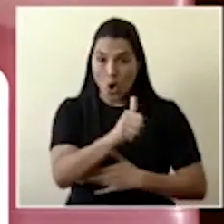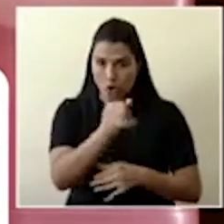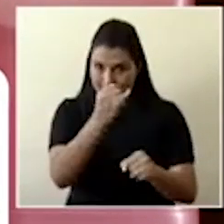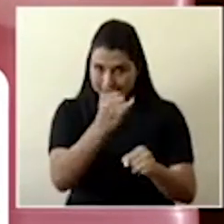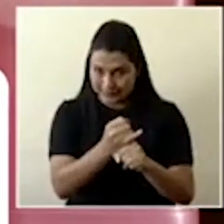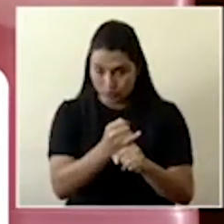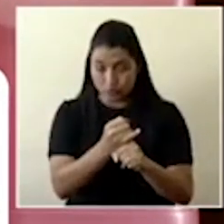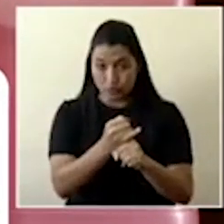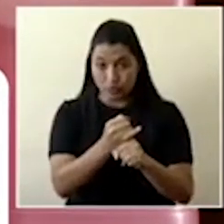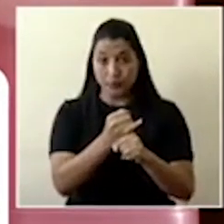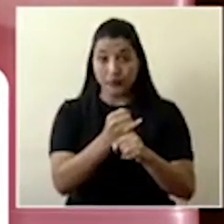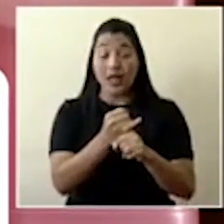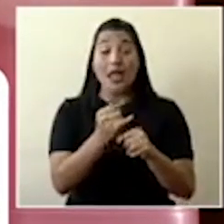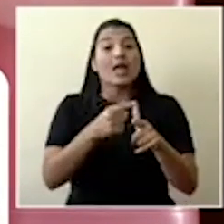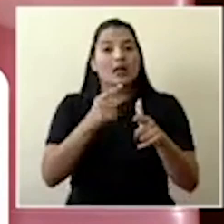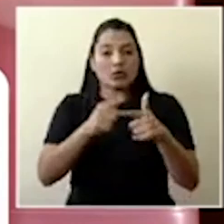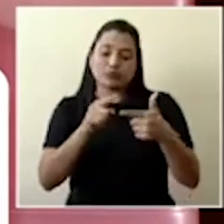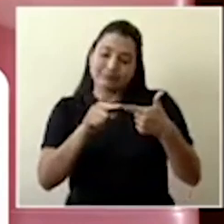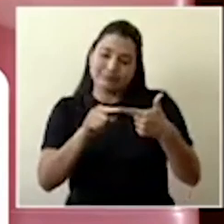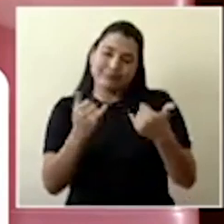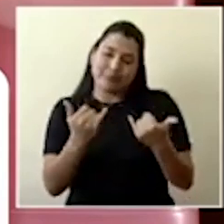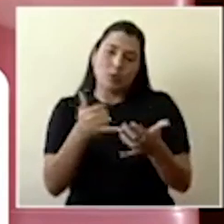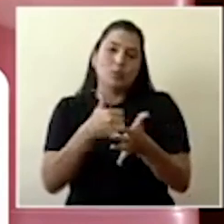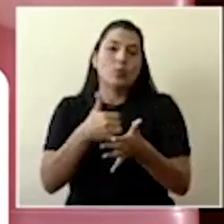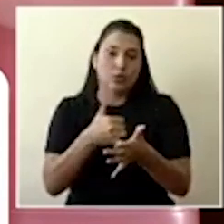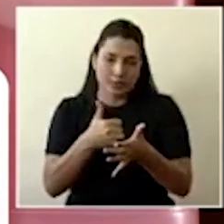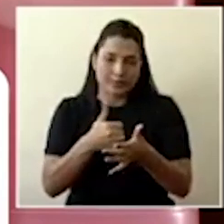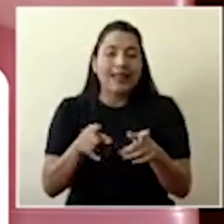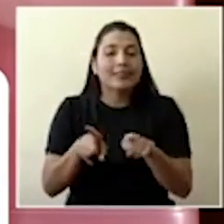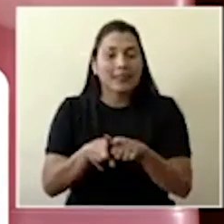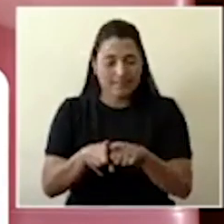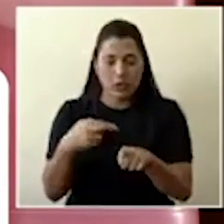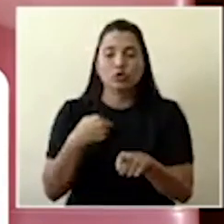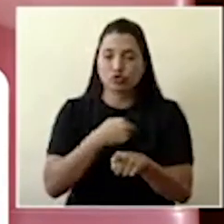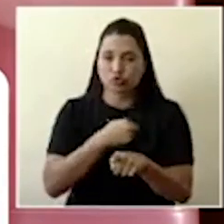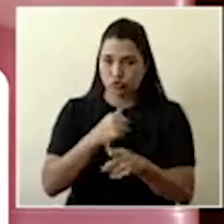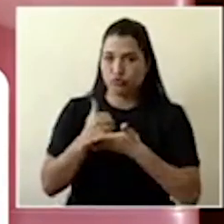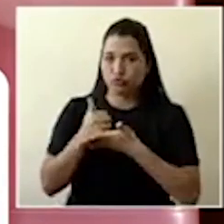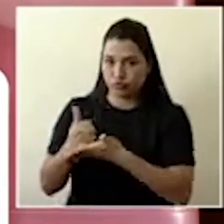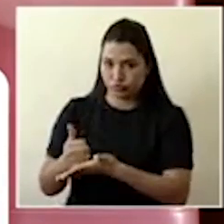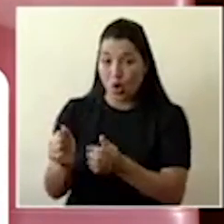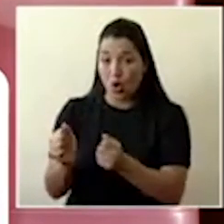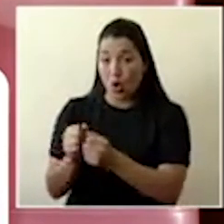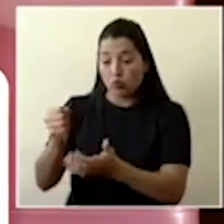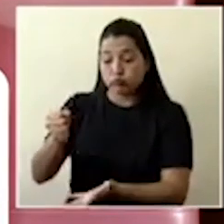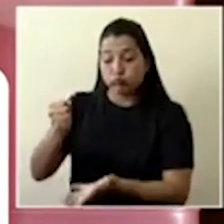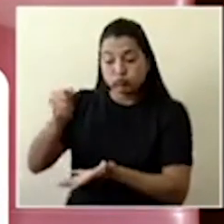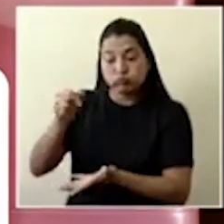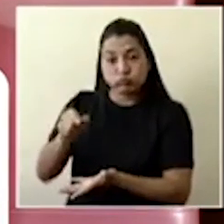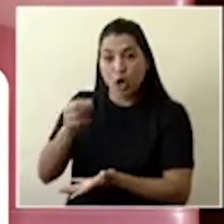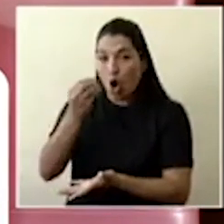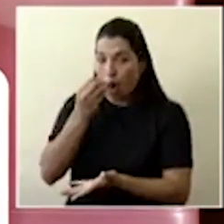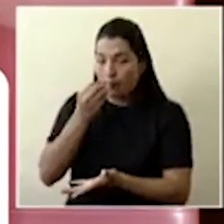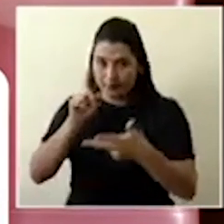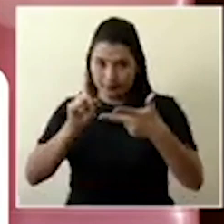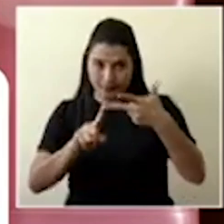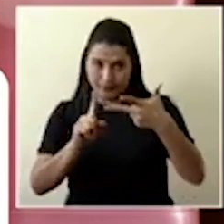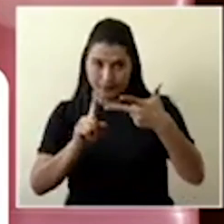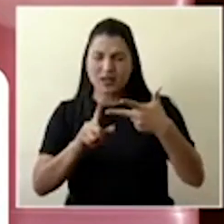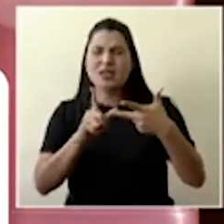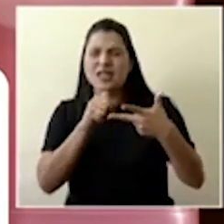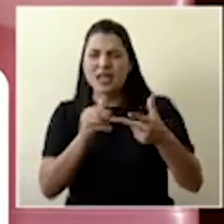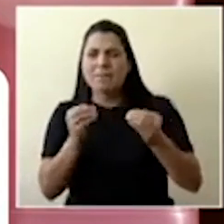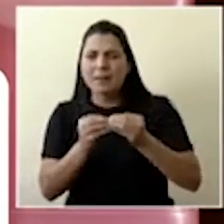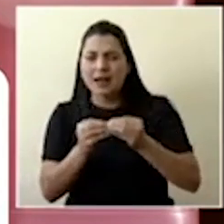por ende están en condición de vulnerabilidad que también van a ser consideradas. Y el tercer grupo de población son las personas